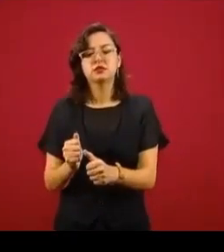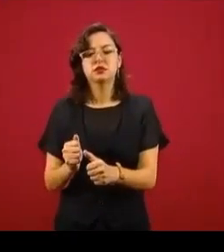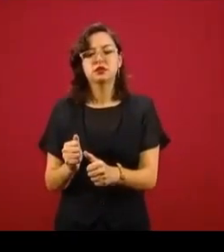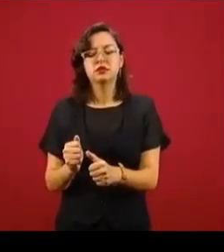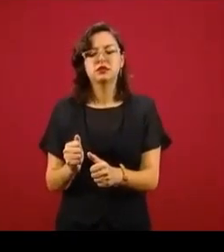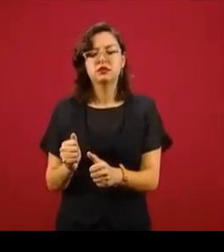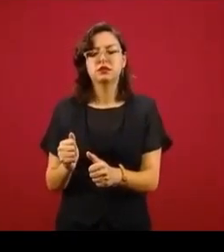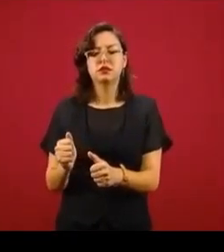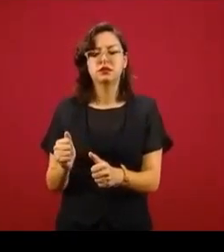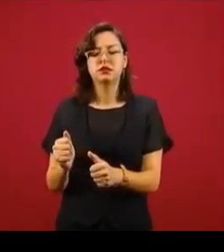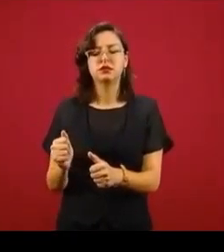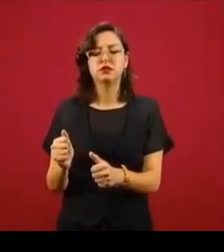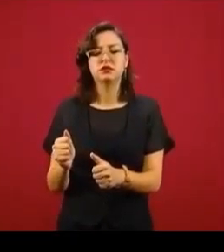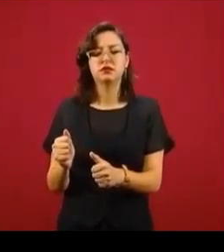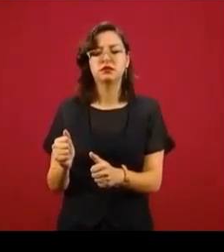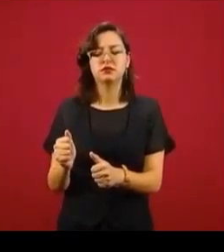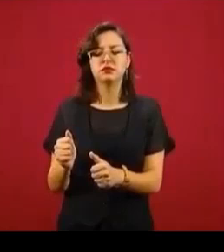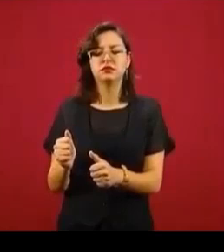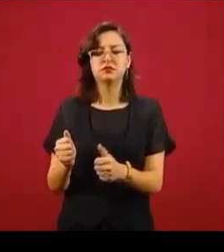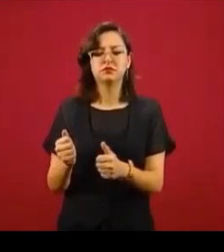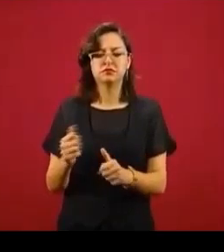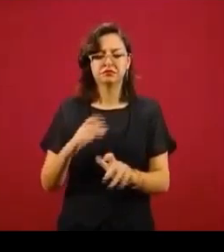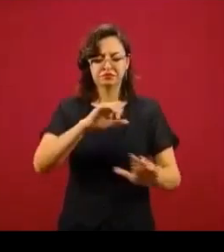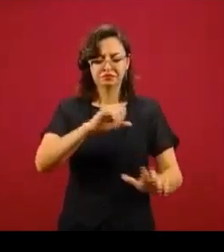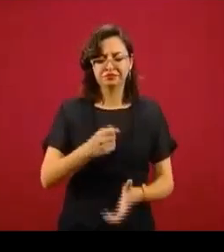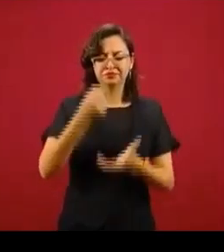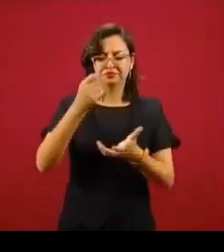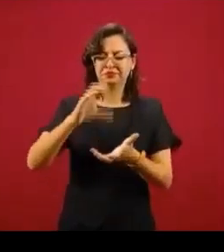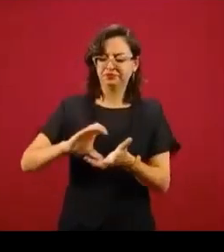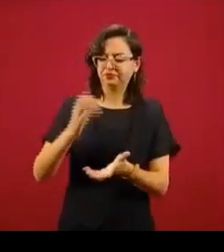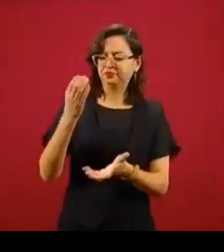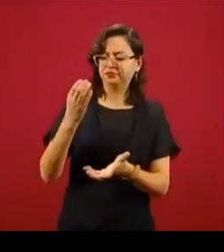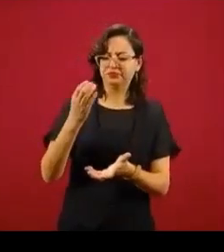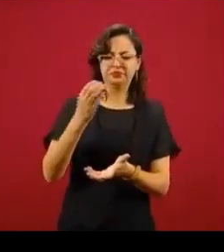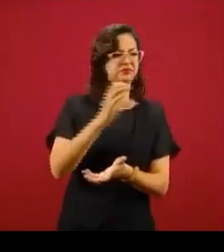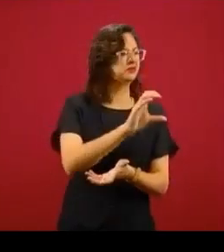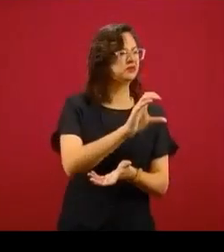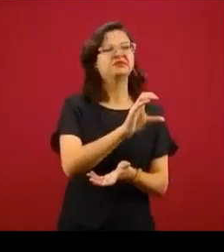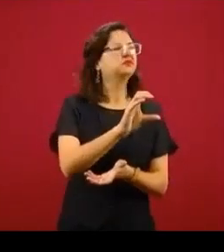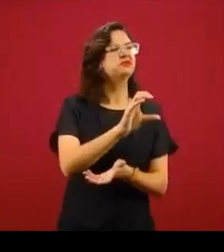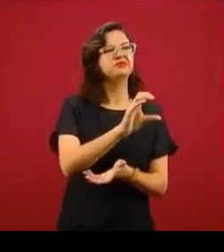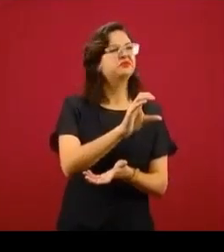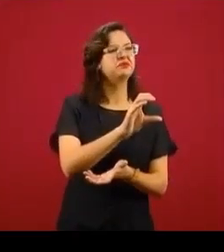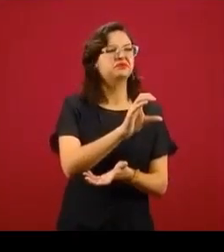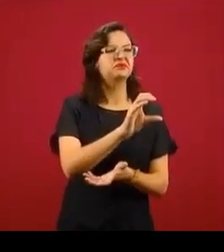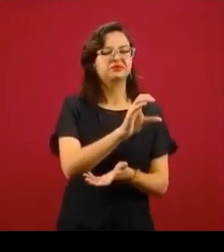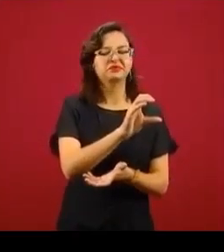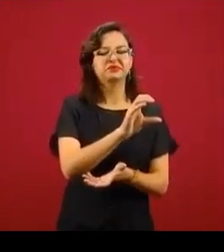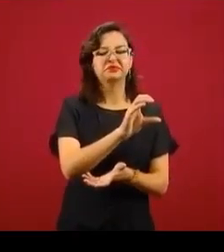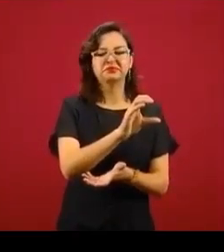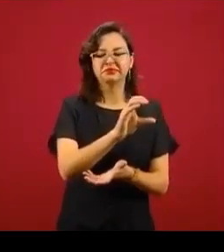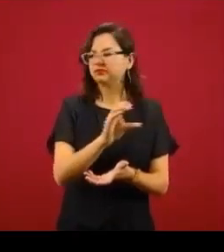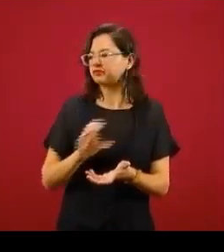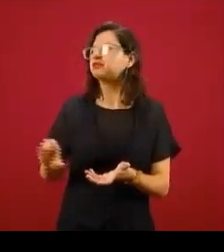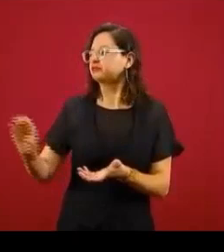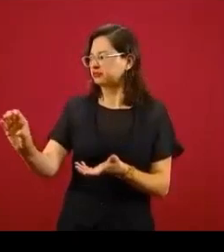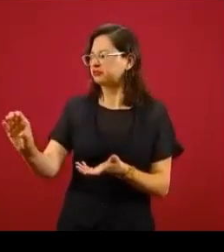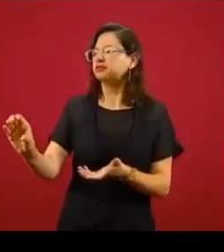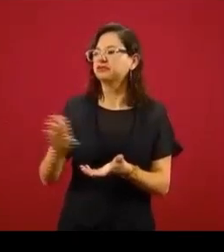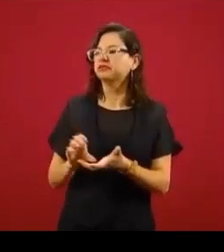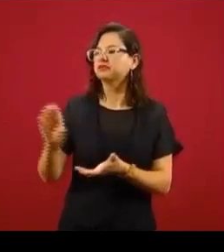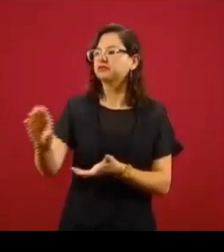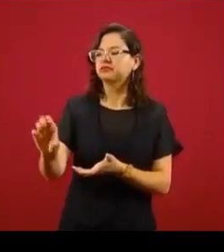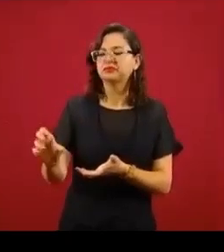transfería recursos de una partida a